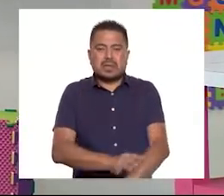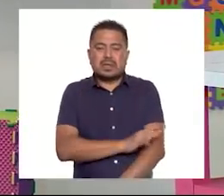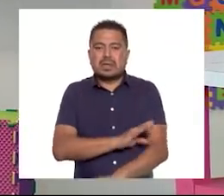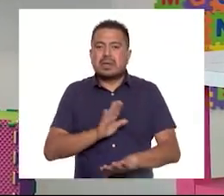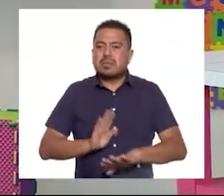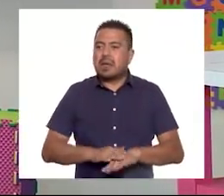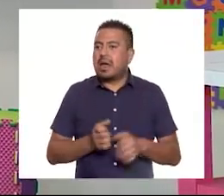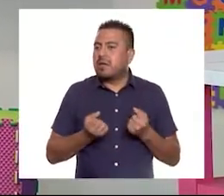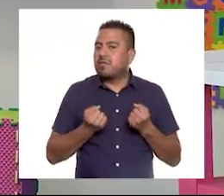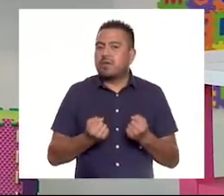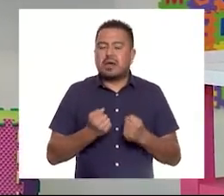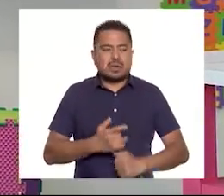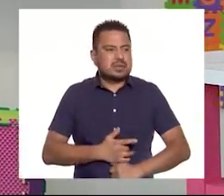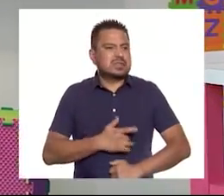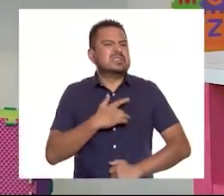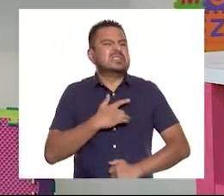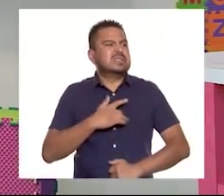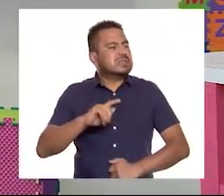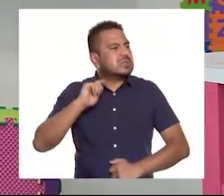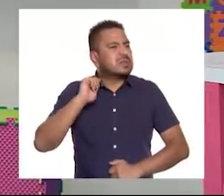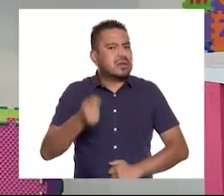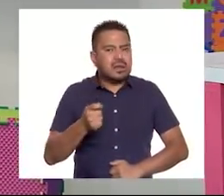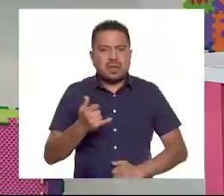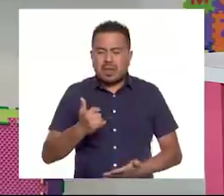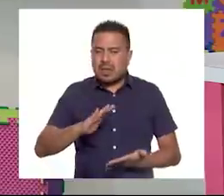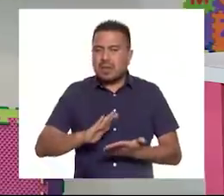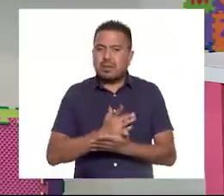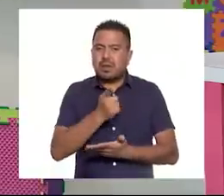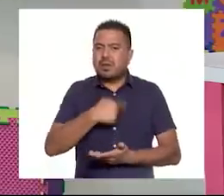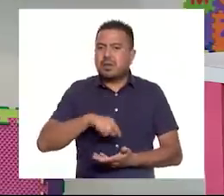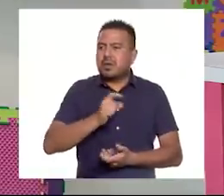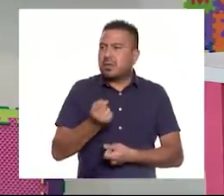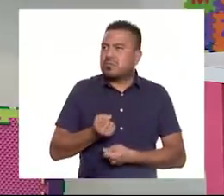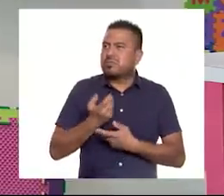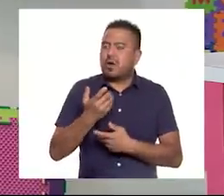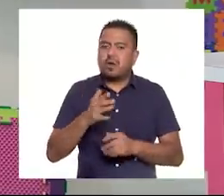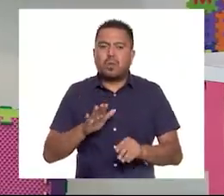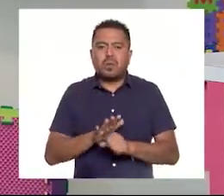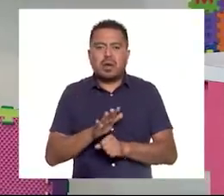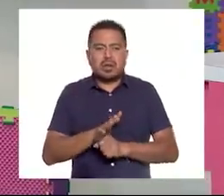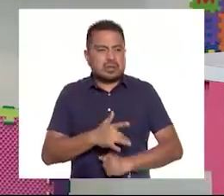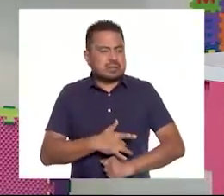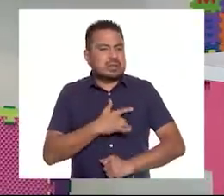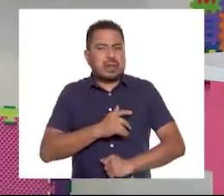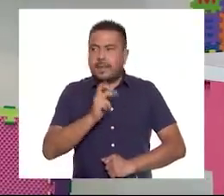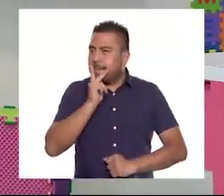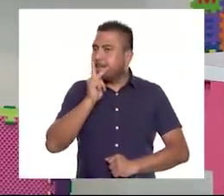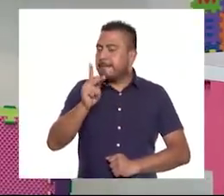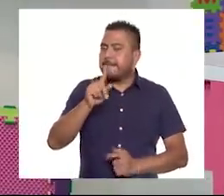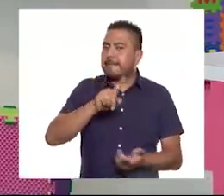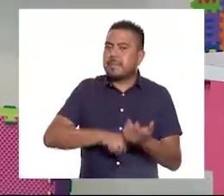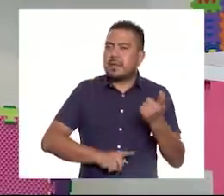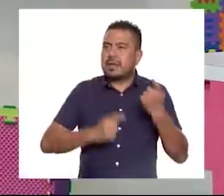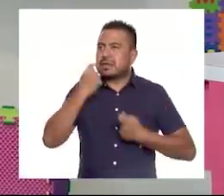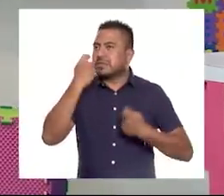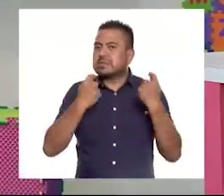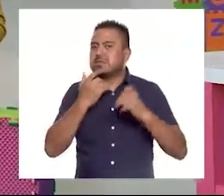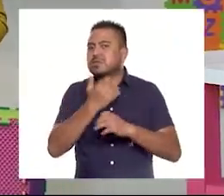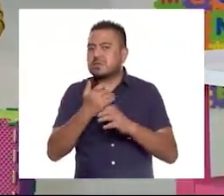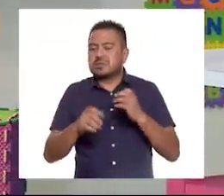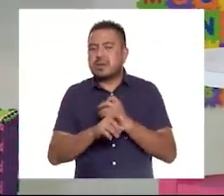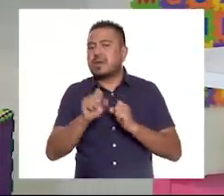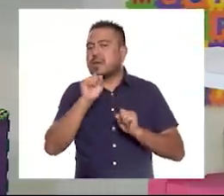intensidad con la que las sentimos y las expresamos a través de nuestras sensaciones, nuestras palabras, gestos y acciones.